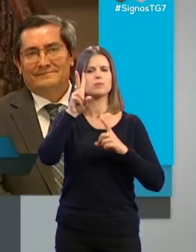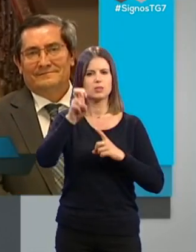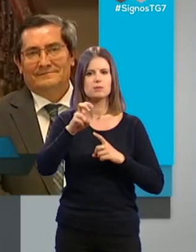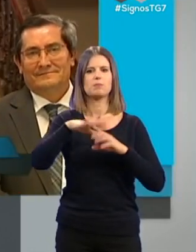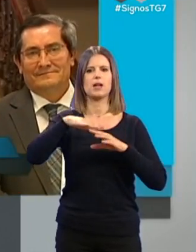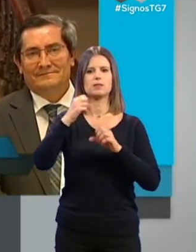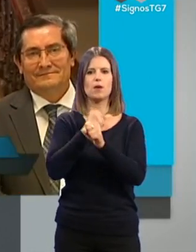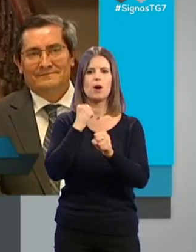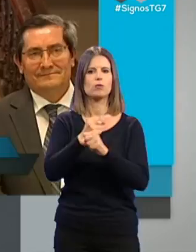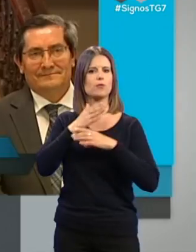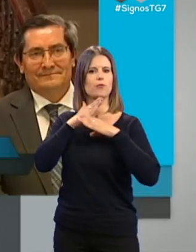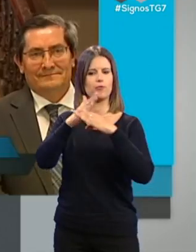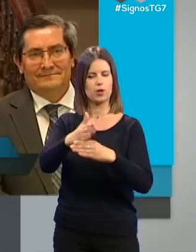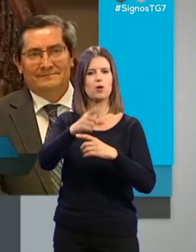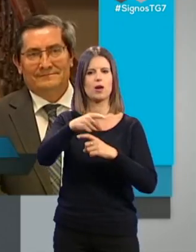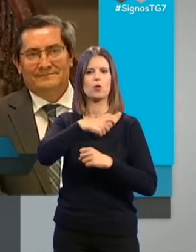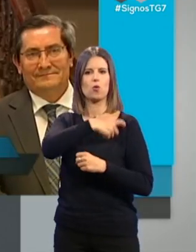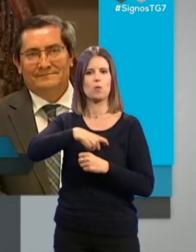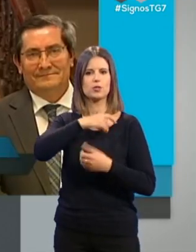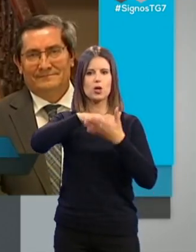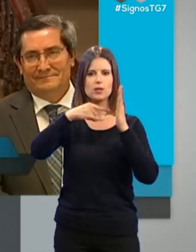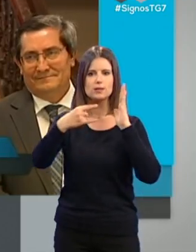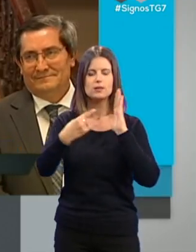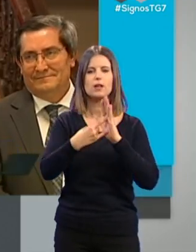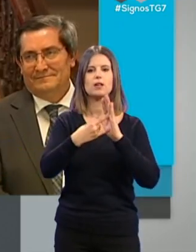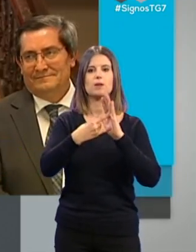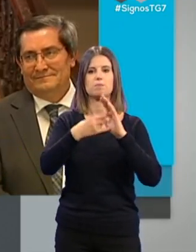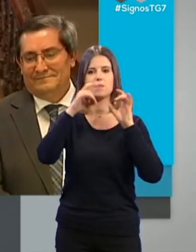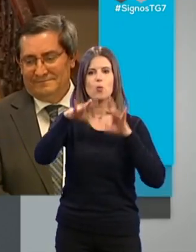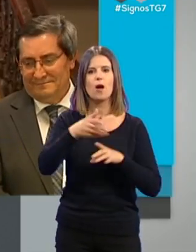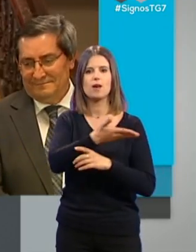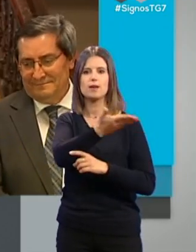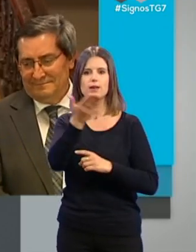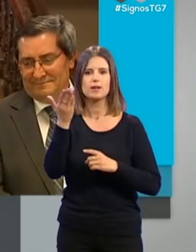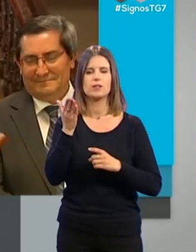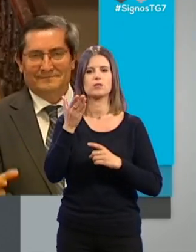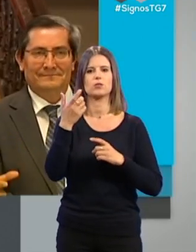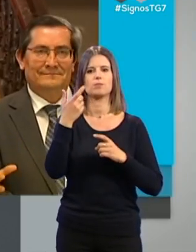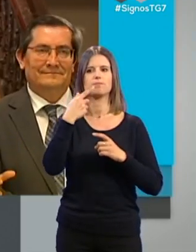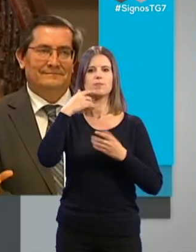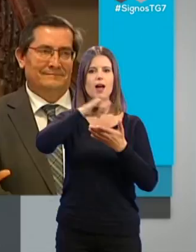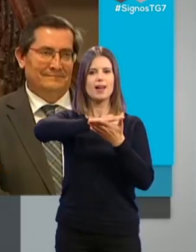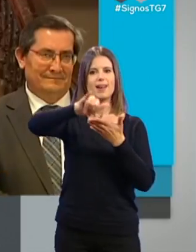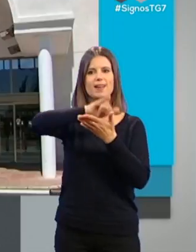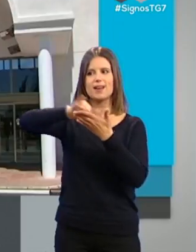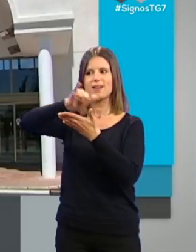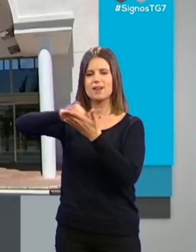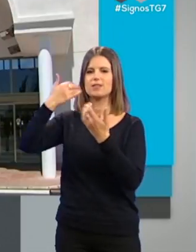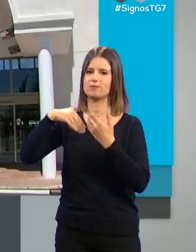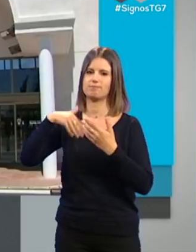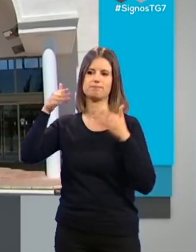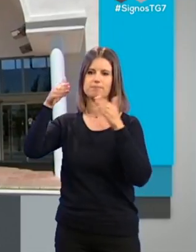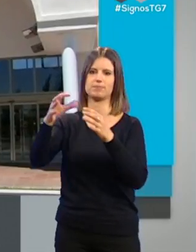permanente a través de una comisión técnica como con el resto de aerolíneas con las cuales estamos trabajando.